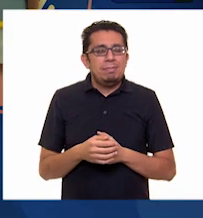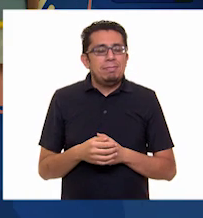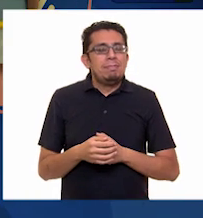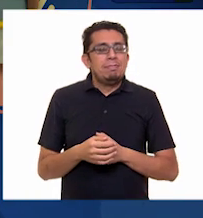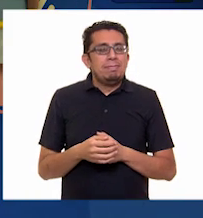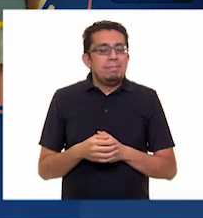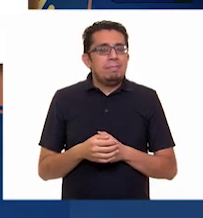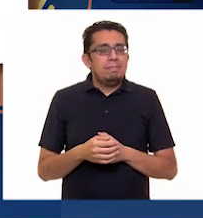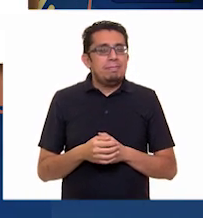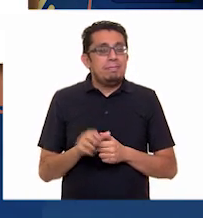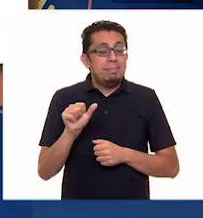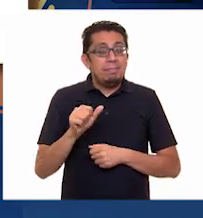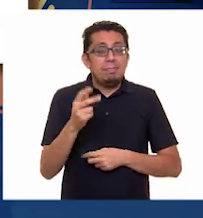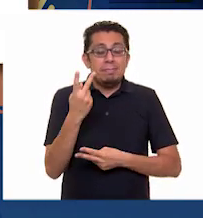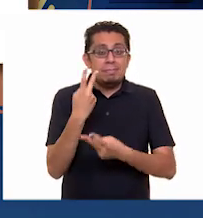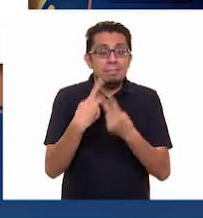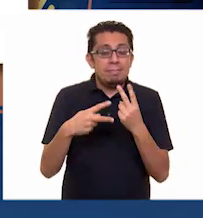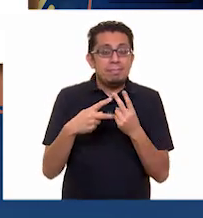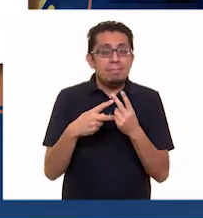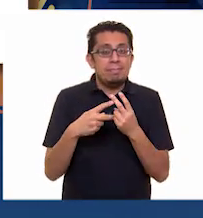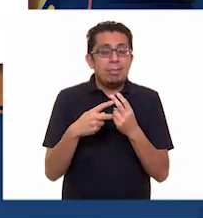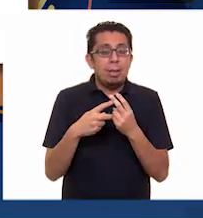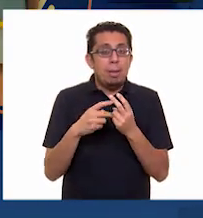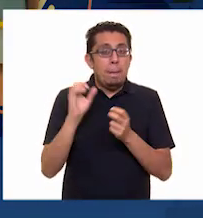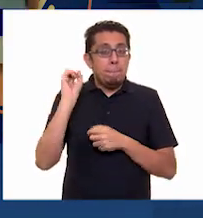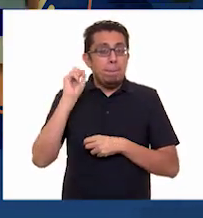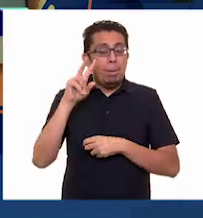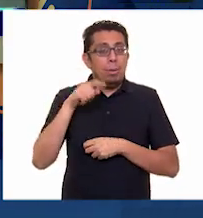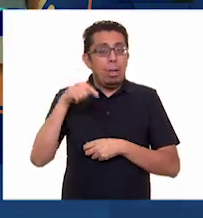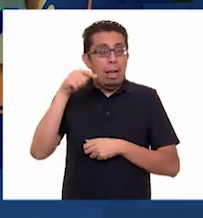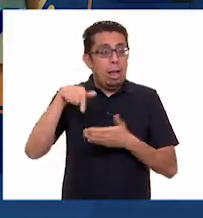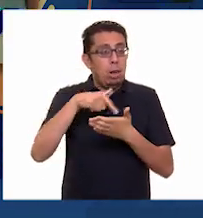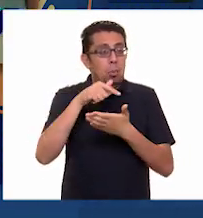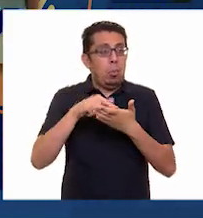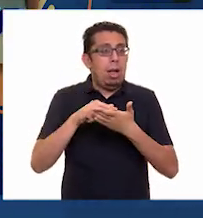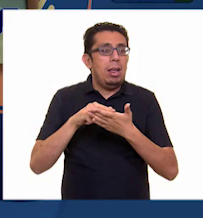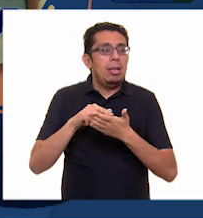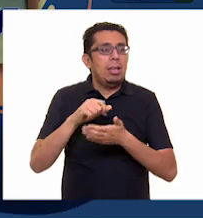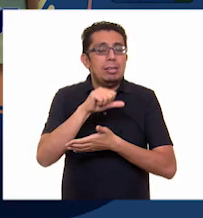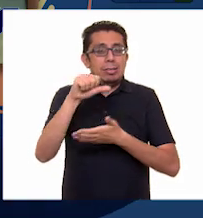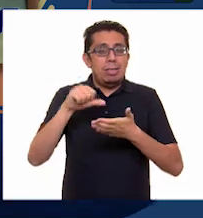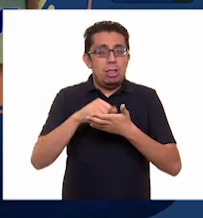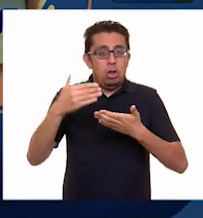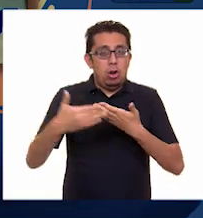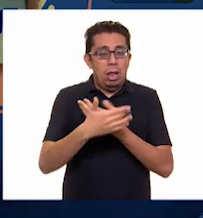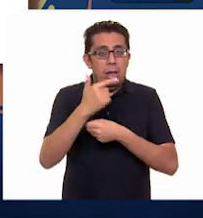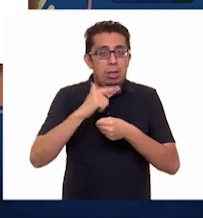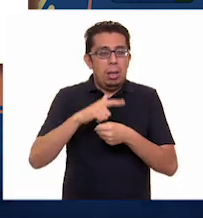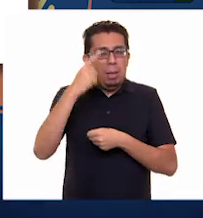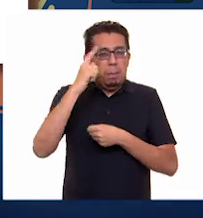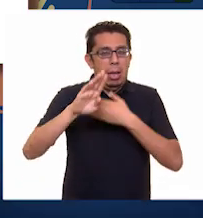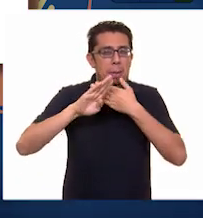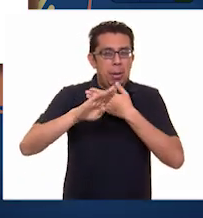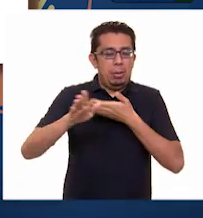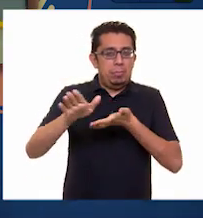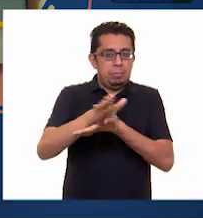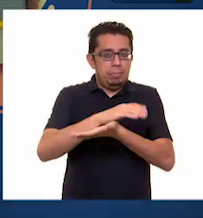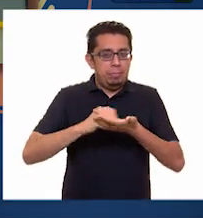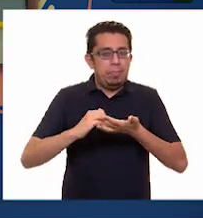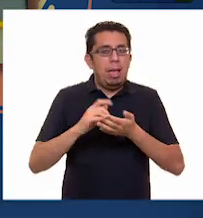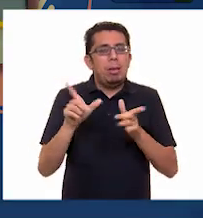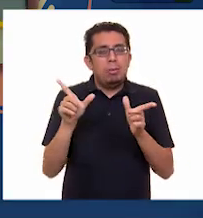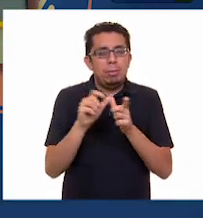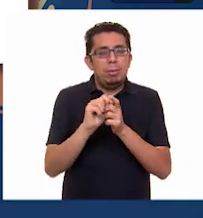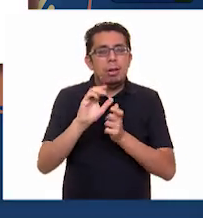Hoy estamos transmitiendo en vivo desde las instalaciones del Centro Nacional de Prevención de Desastres, el CENAPRED.